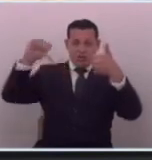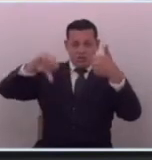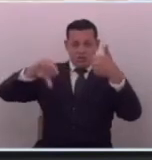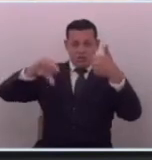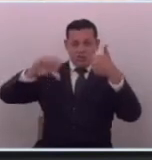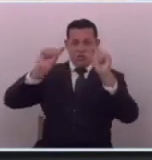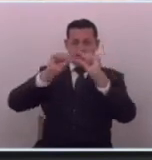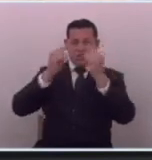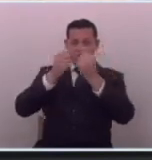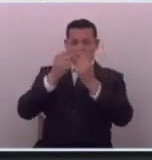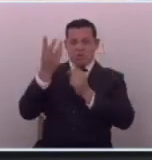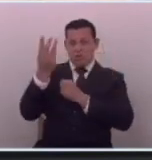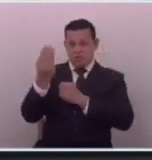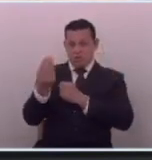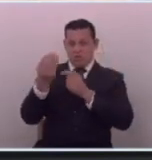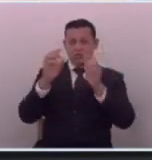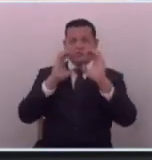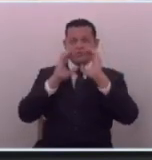chiquiperiodistas